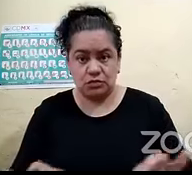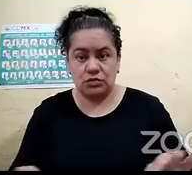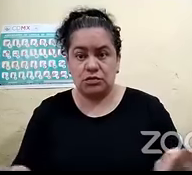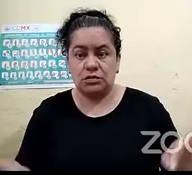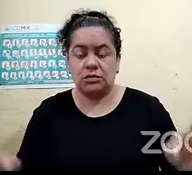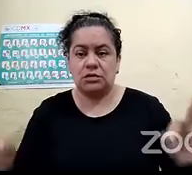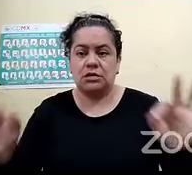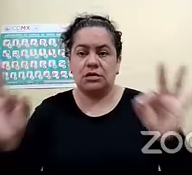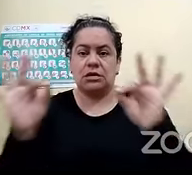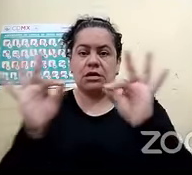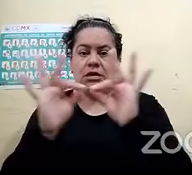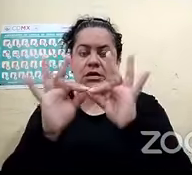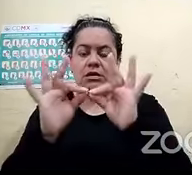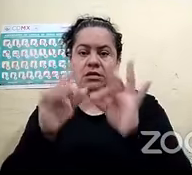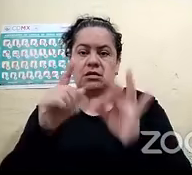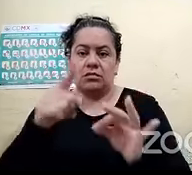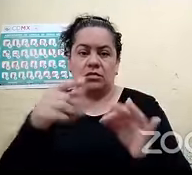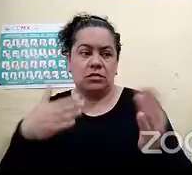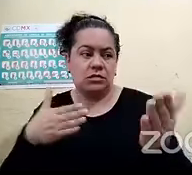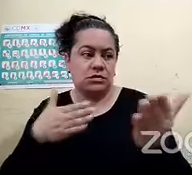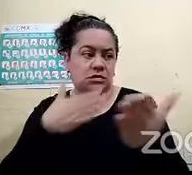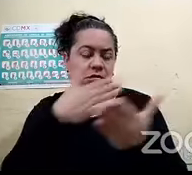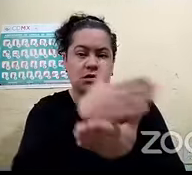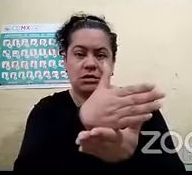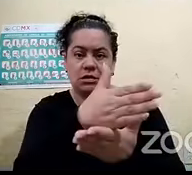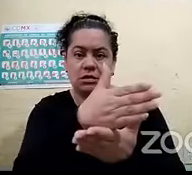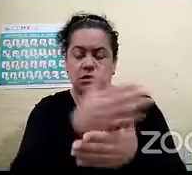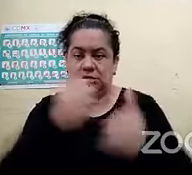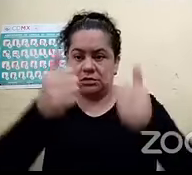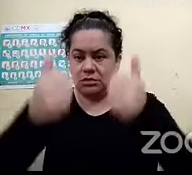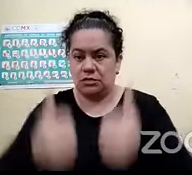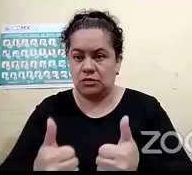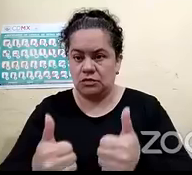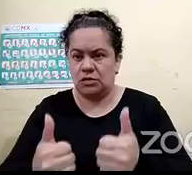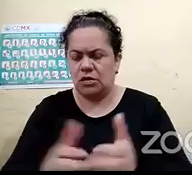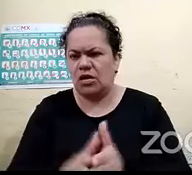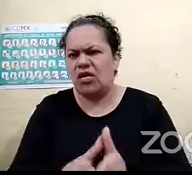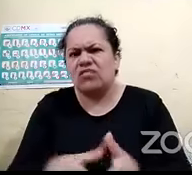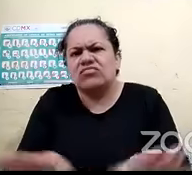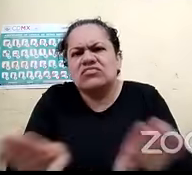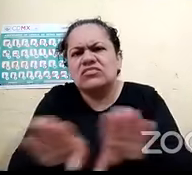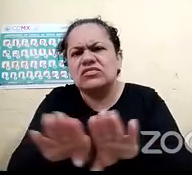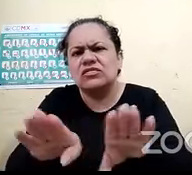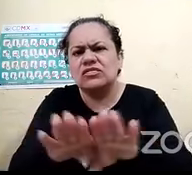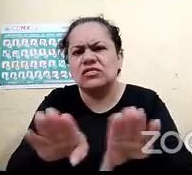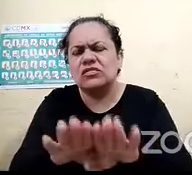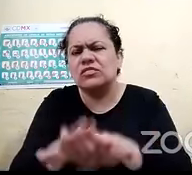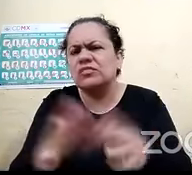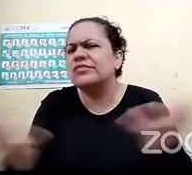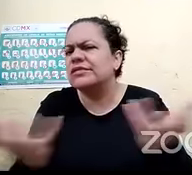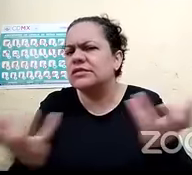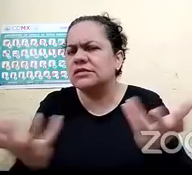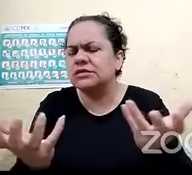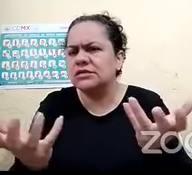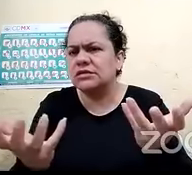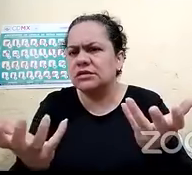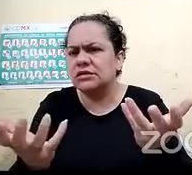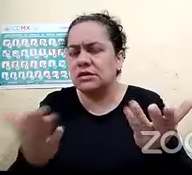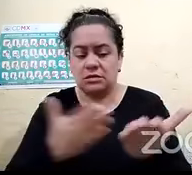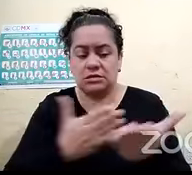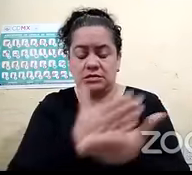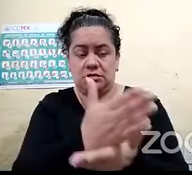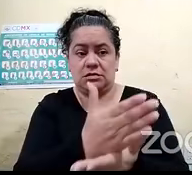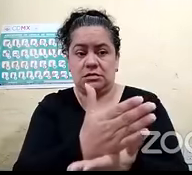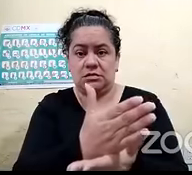evacuación cuál sería o cómo debería de ser una ruta de evacuación accesible para ustedes